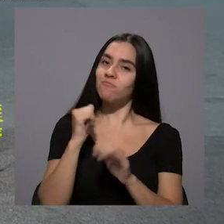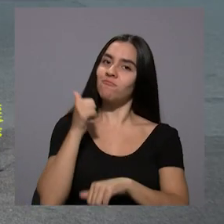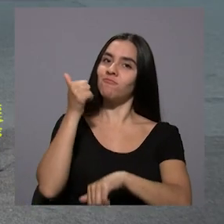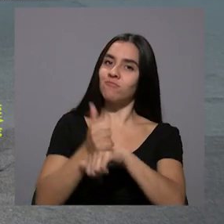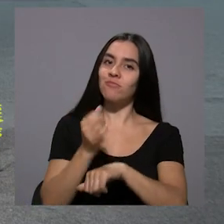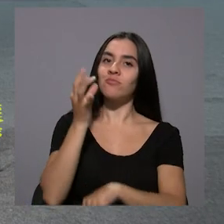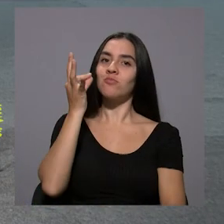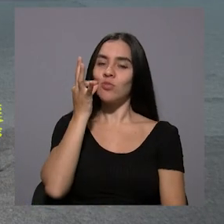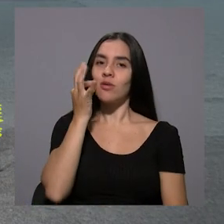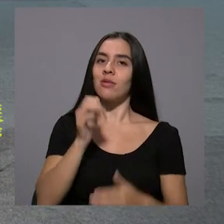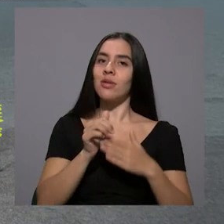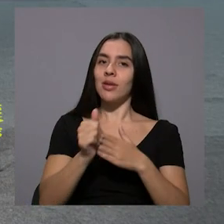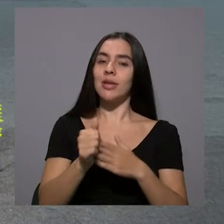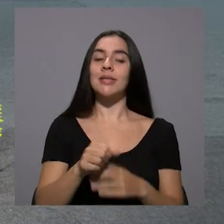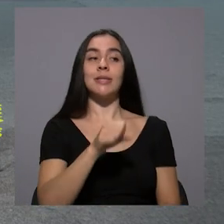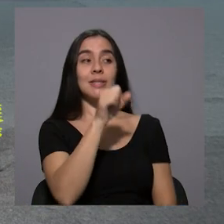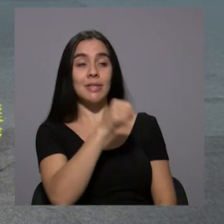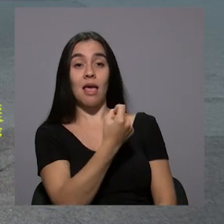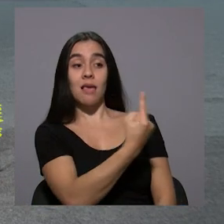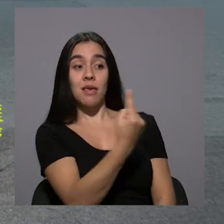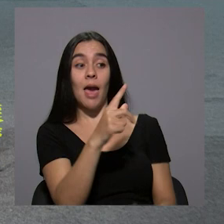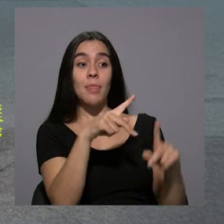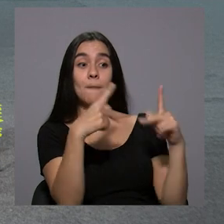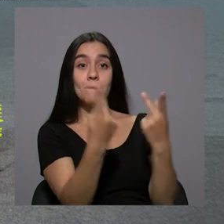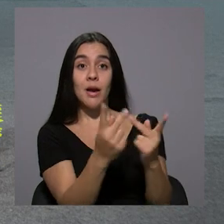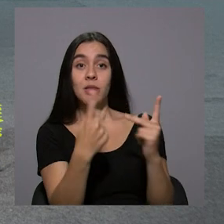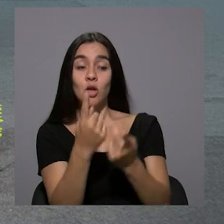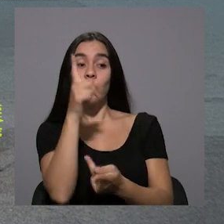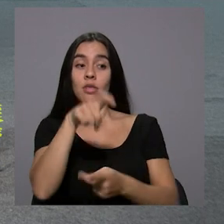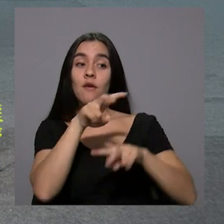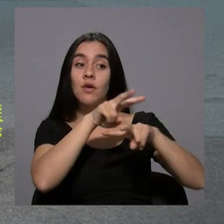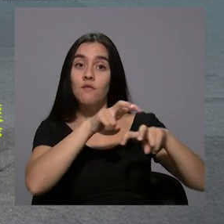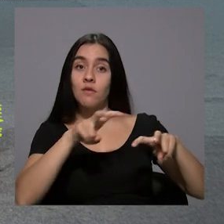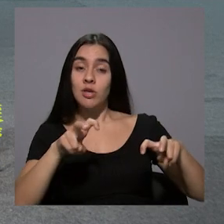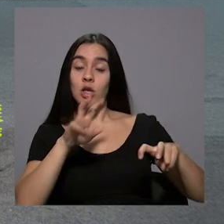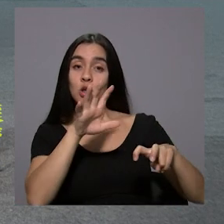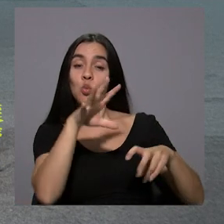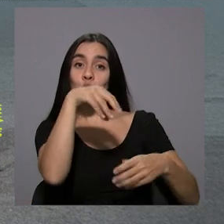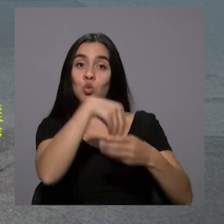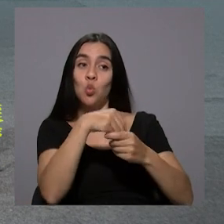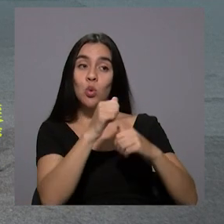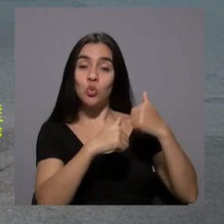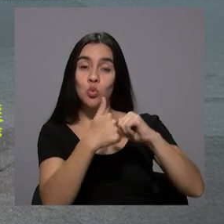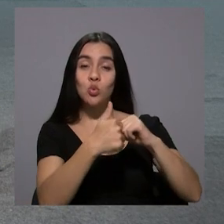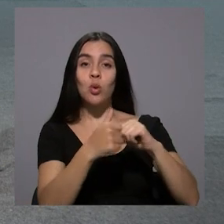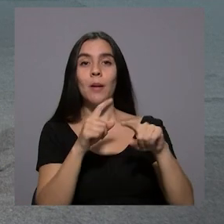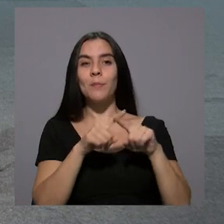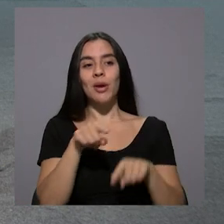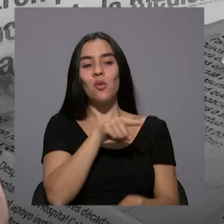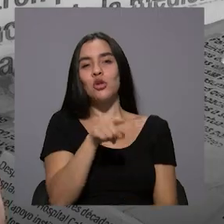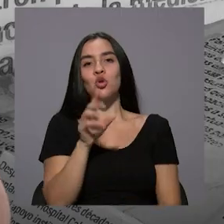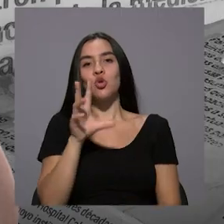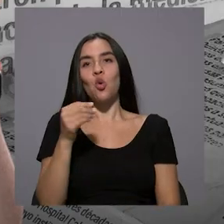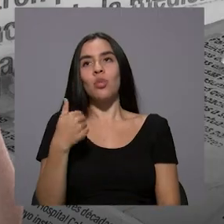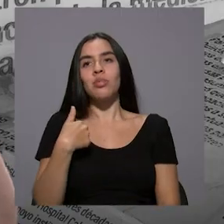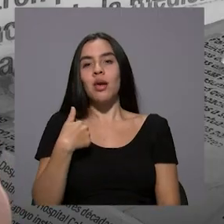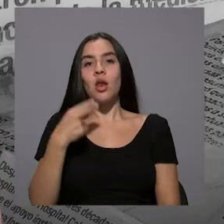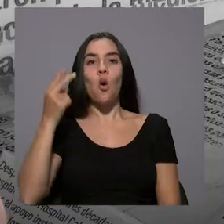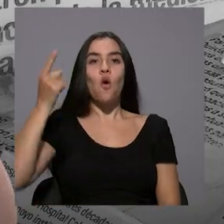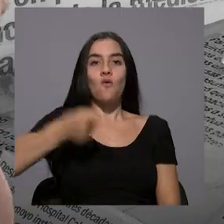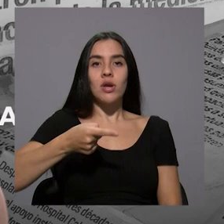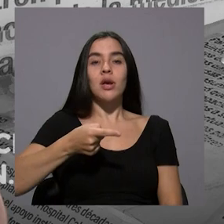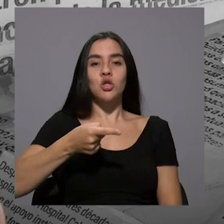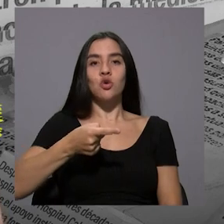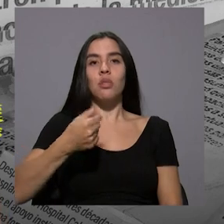una deuda importante. Cada partido tendrá que hacer su revisión a lo interno, los partidos cantonales, pero como no tienen obligación de cumplir paridad